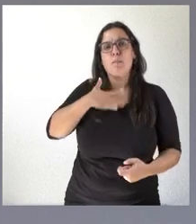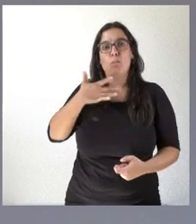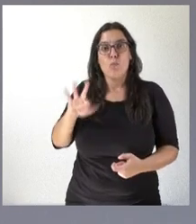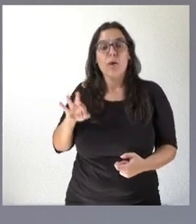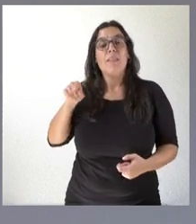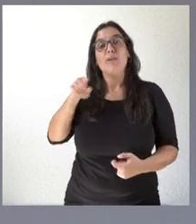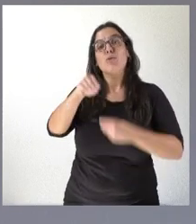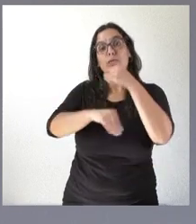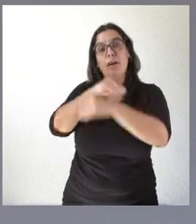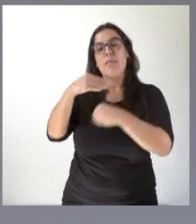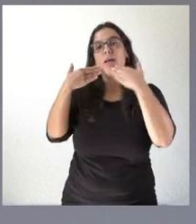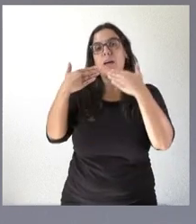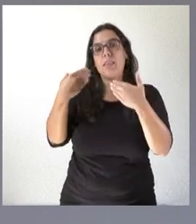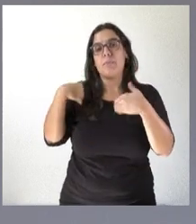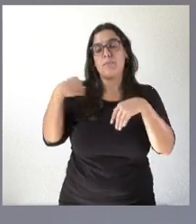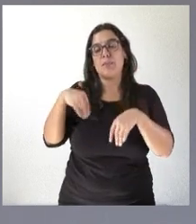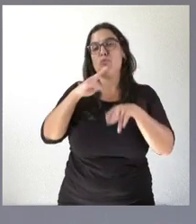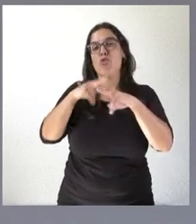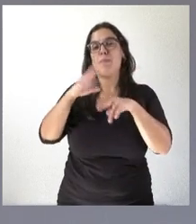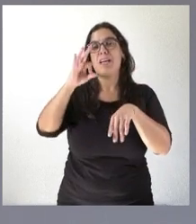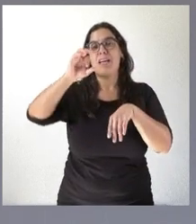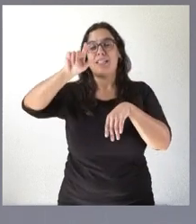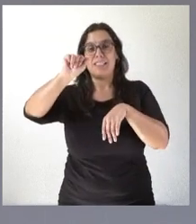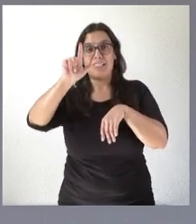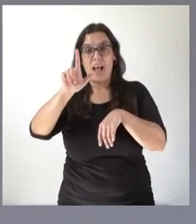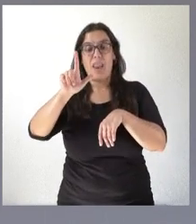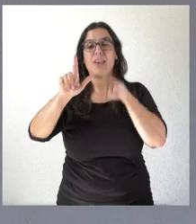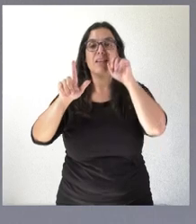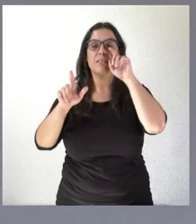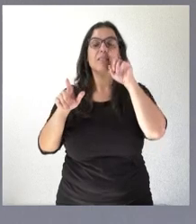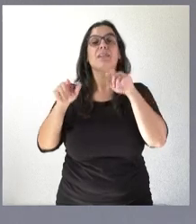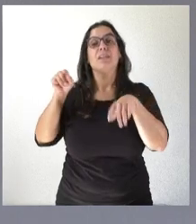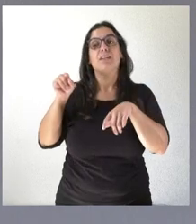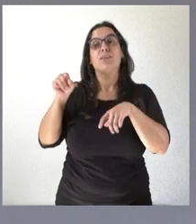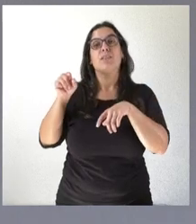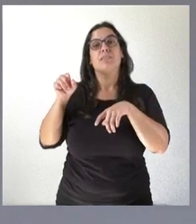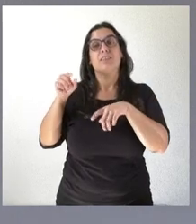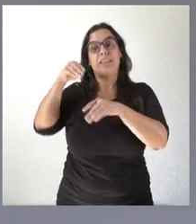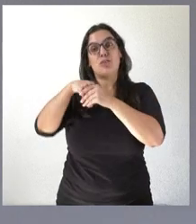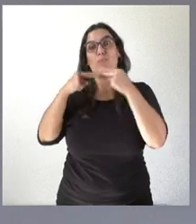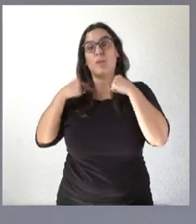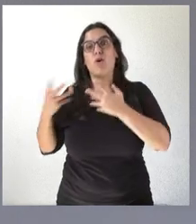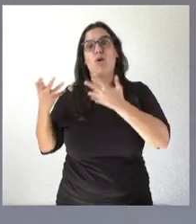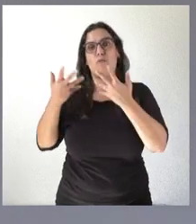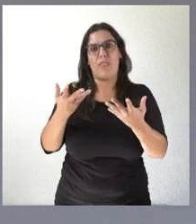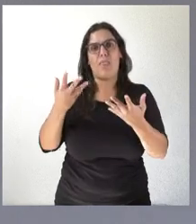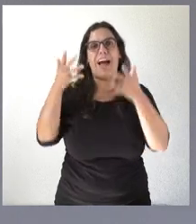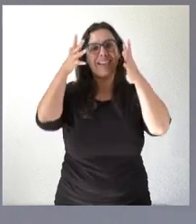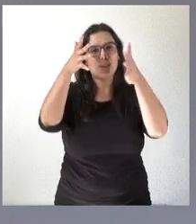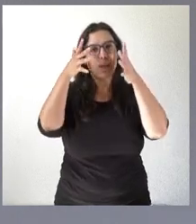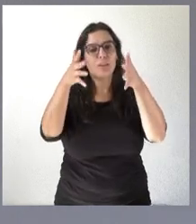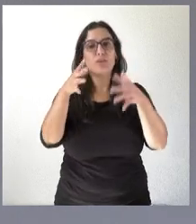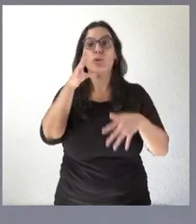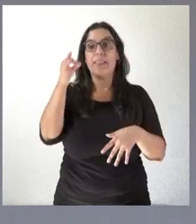través de los SAN de los servicios de asesoramiento a municipios de las diputaciones y por ello tenemos que potenciar tenemos que